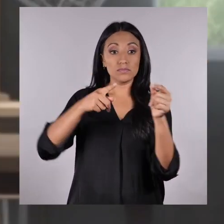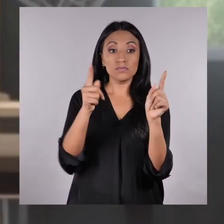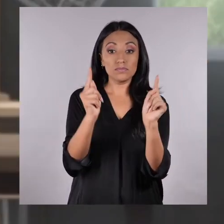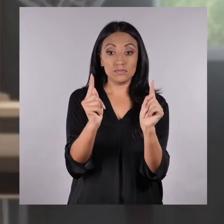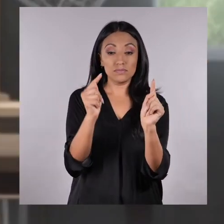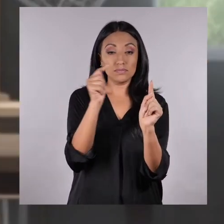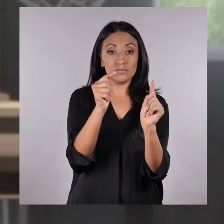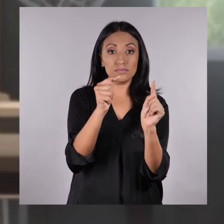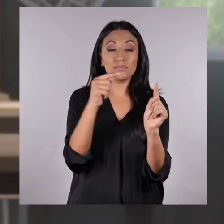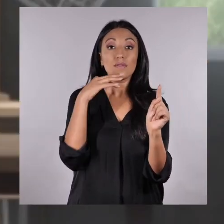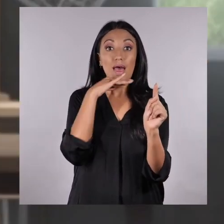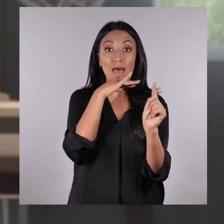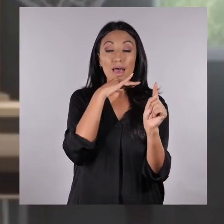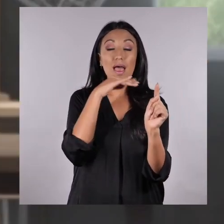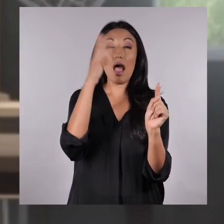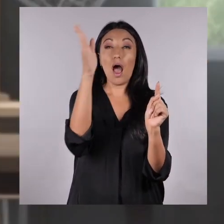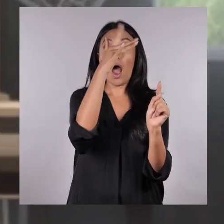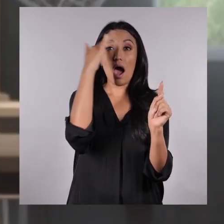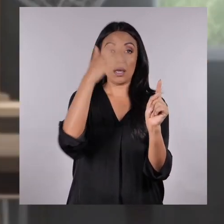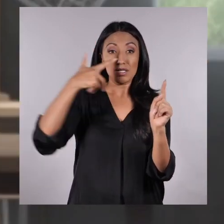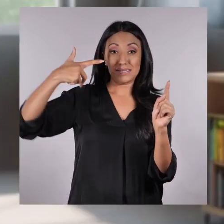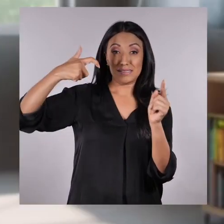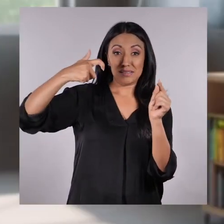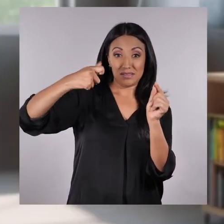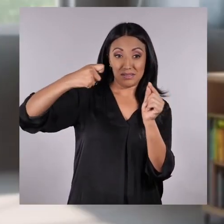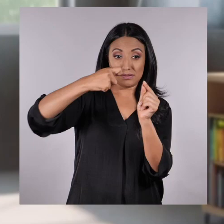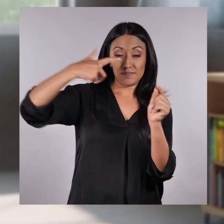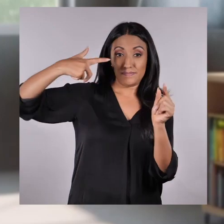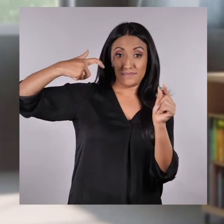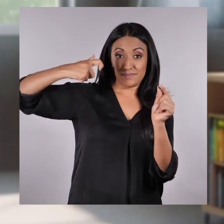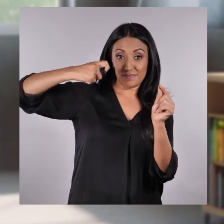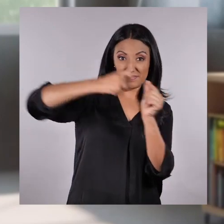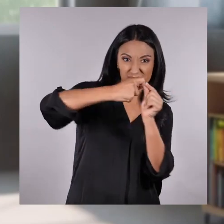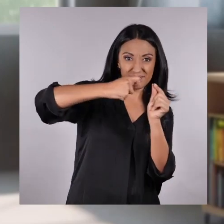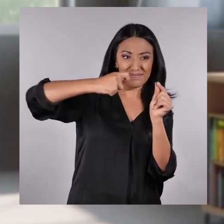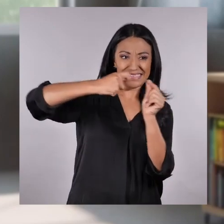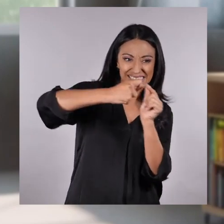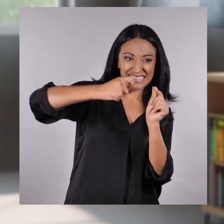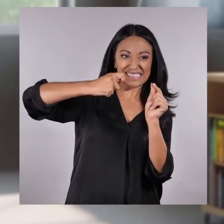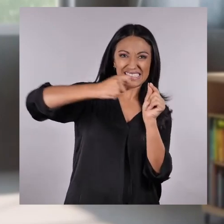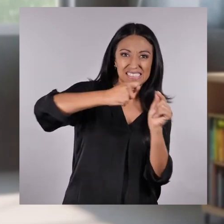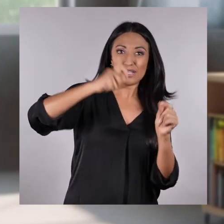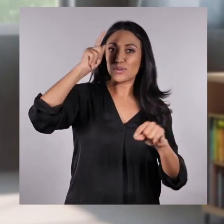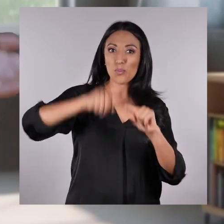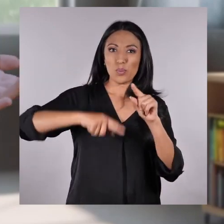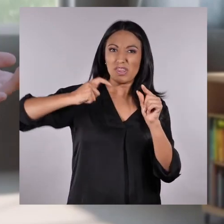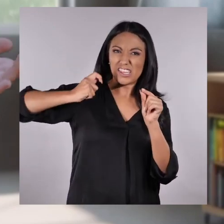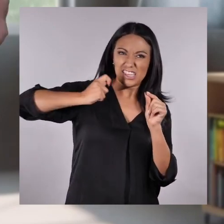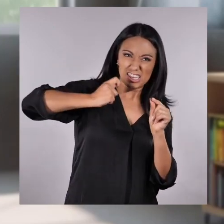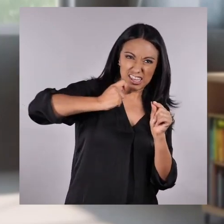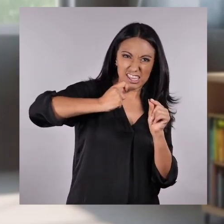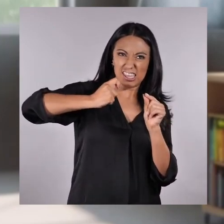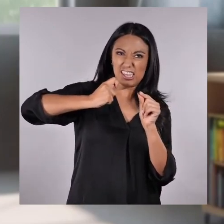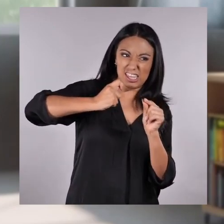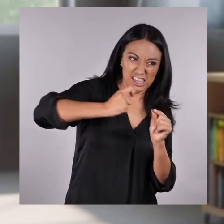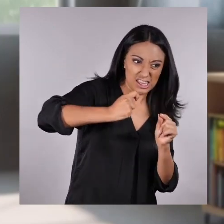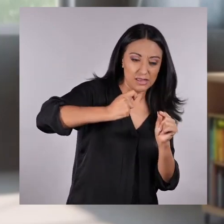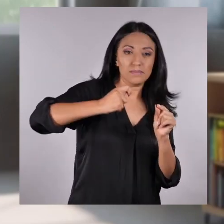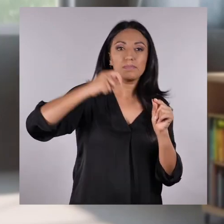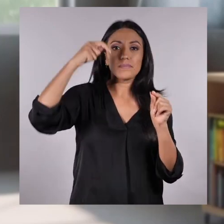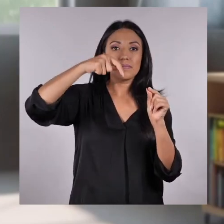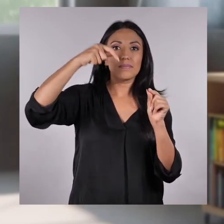Ahora está llena de aire. Si aplastas el émbolo, que así se llama el palito interior, ya no podrás hacerlo con facilidad.